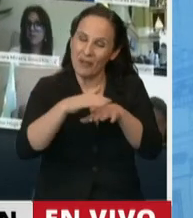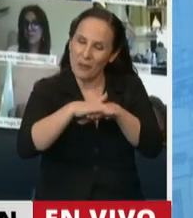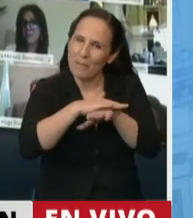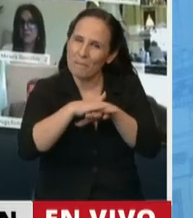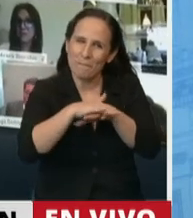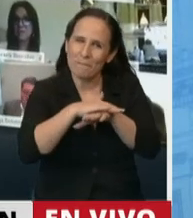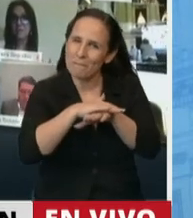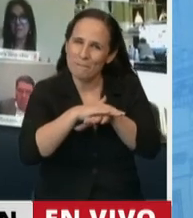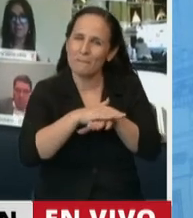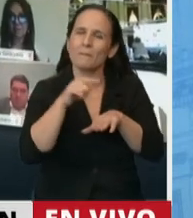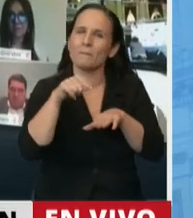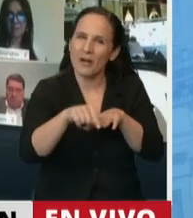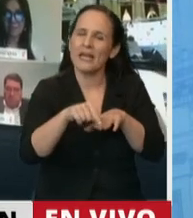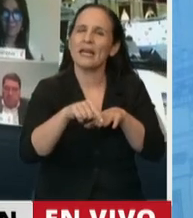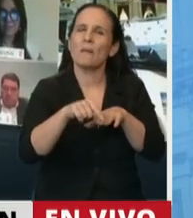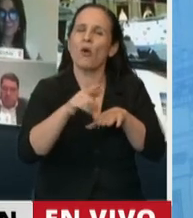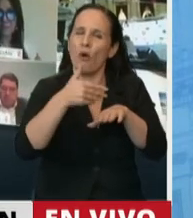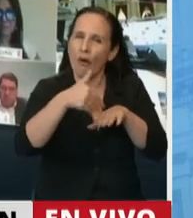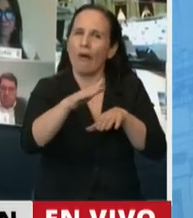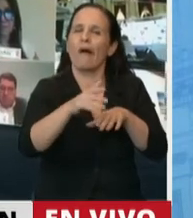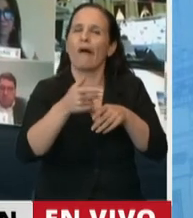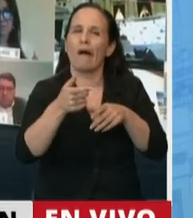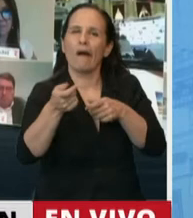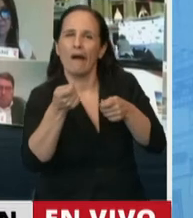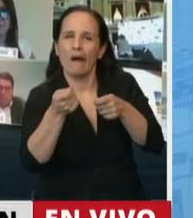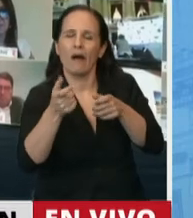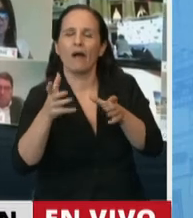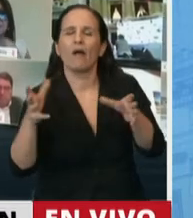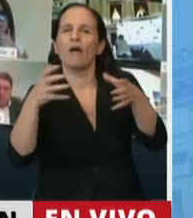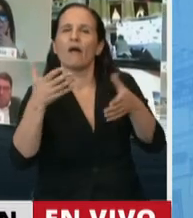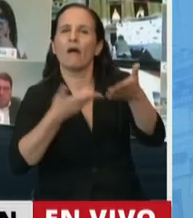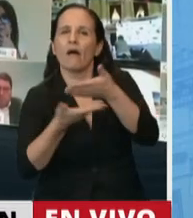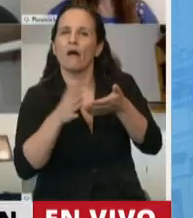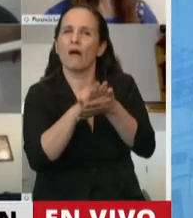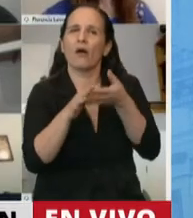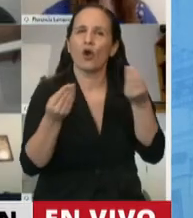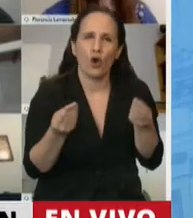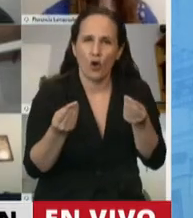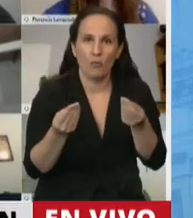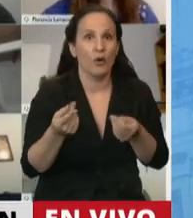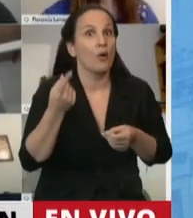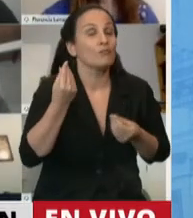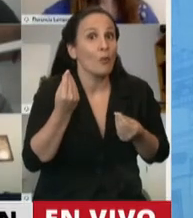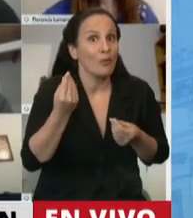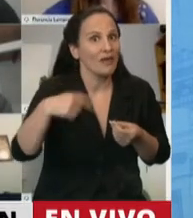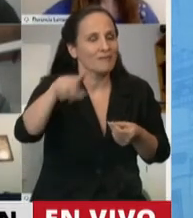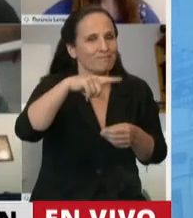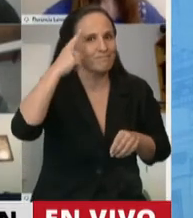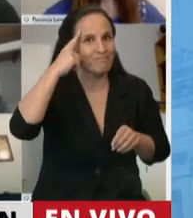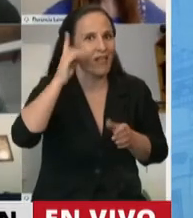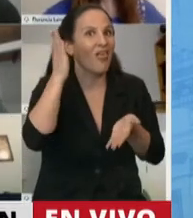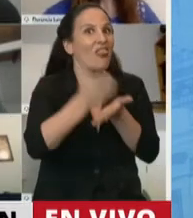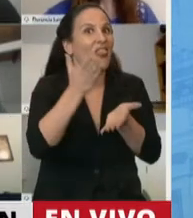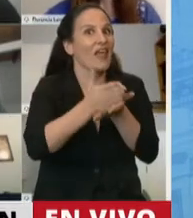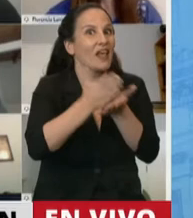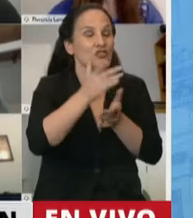mínimo sobre el cual se desarrollará la negociación colectiva. Porque debemos tener en cuenta que el derecho